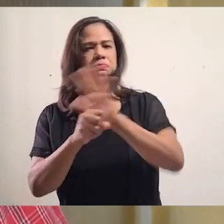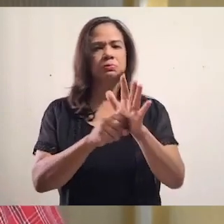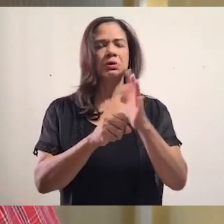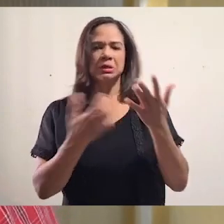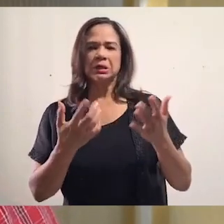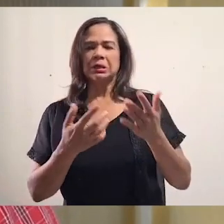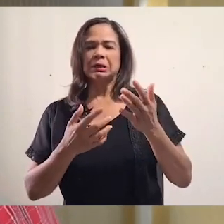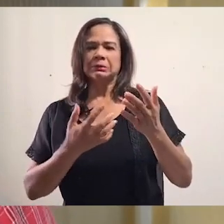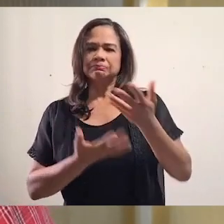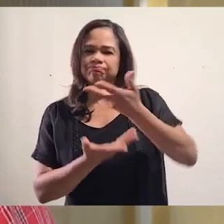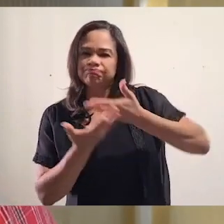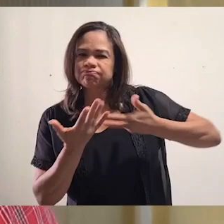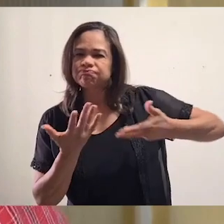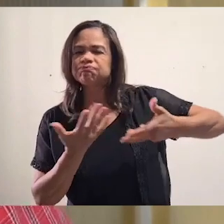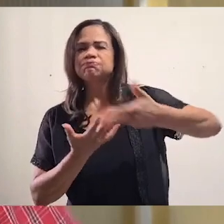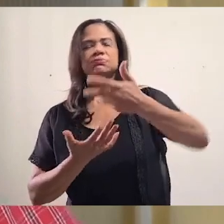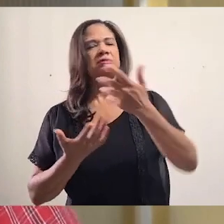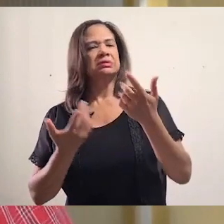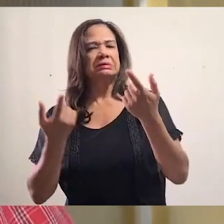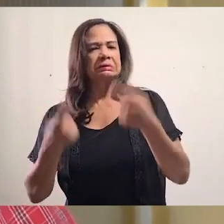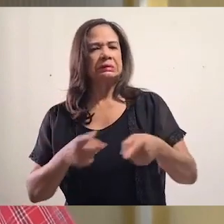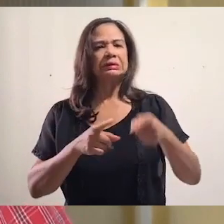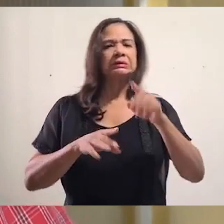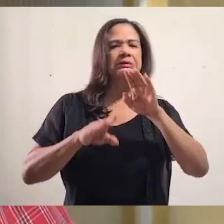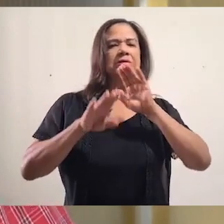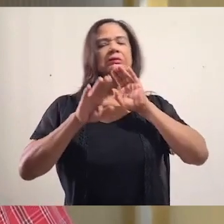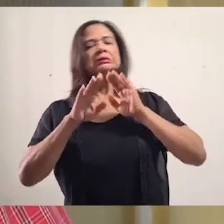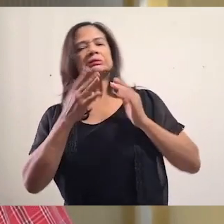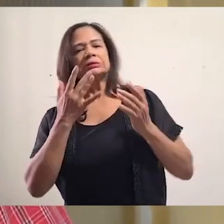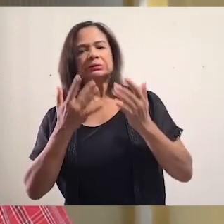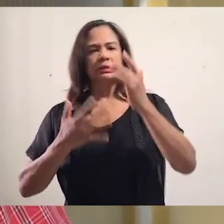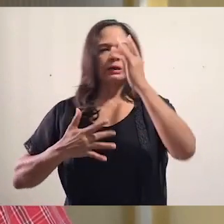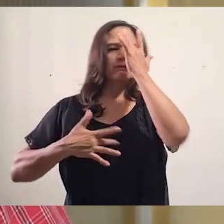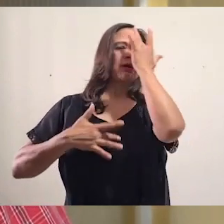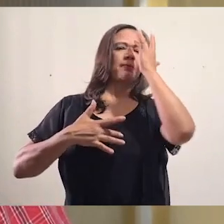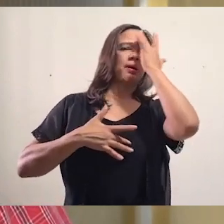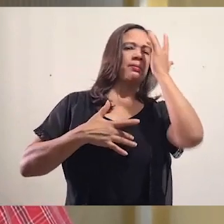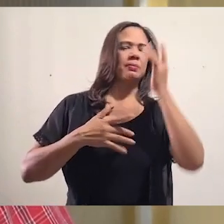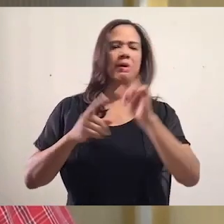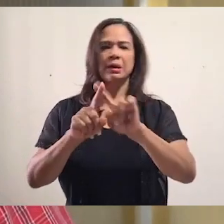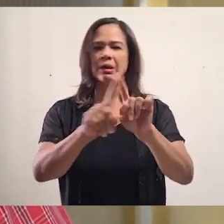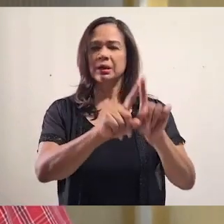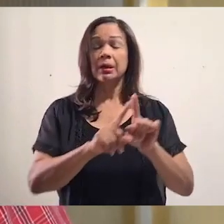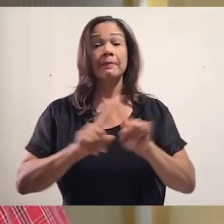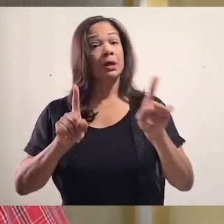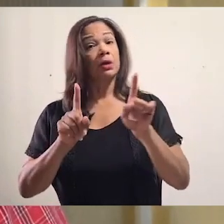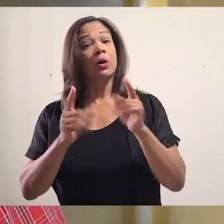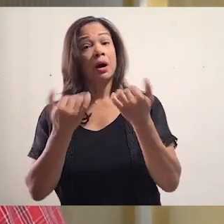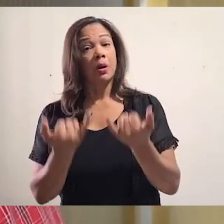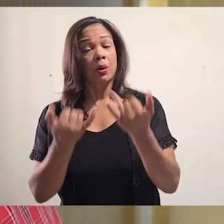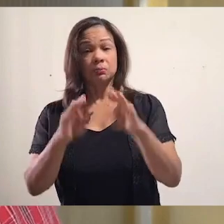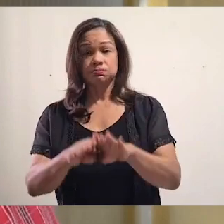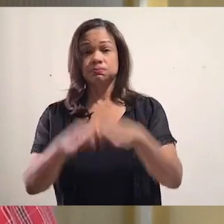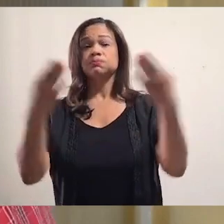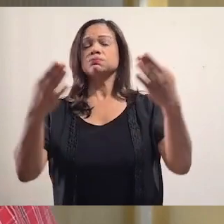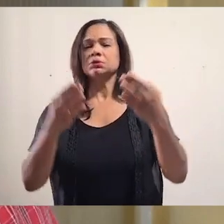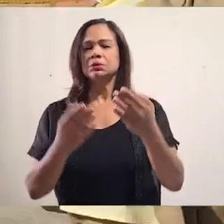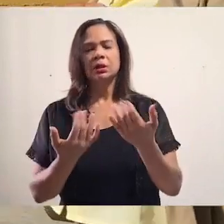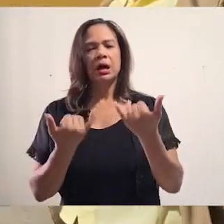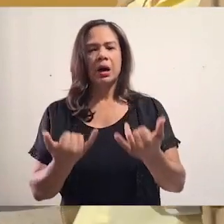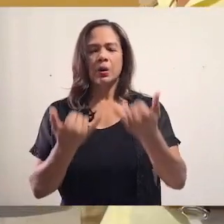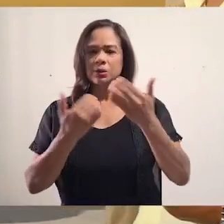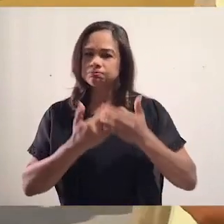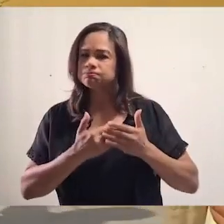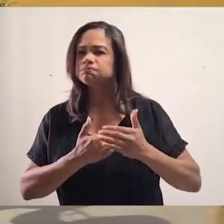pandemia, que todavía estamos conviviendo con esta enfermedad que ha hecho tanto daño, pero es una apertura, es una